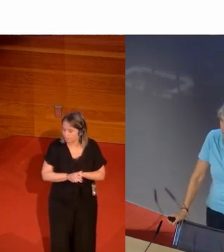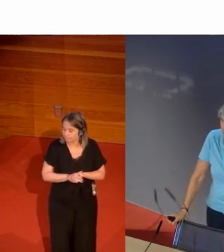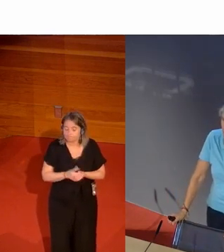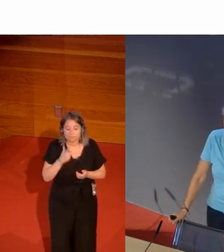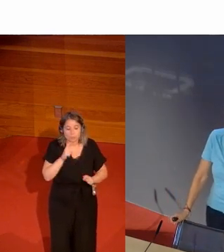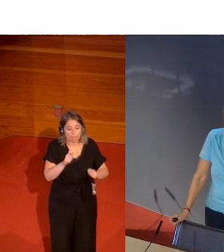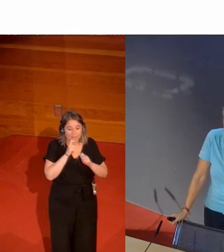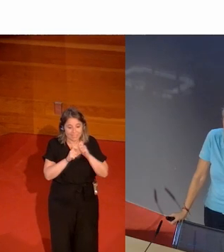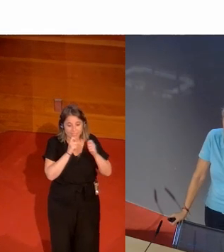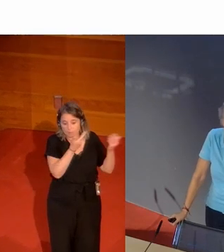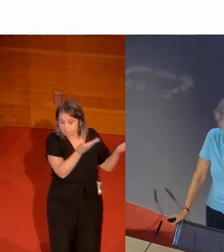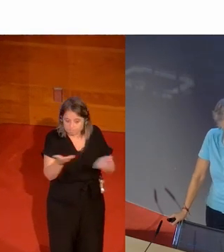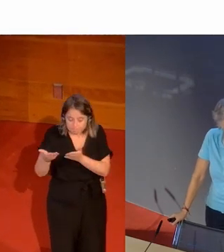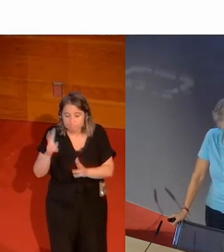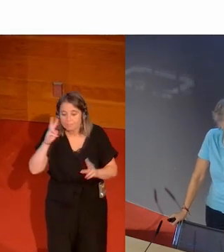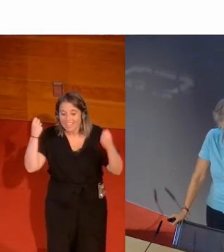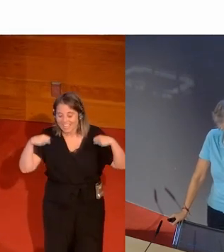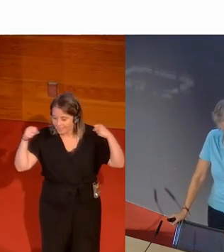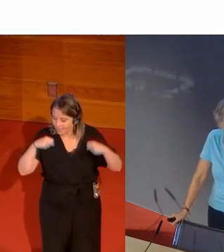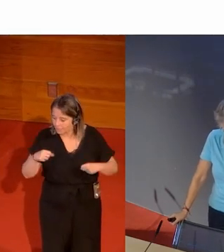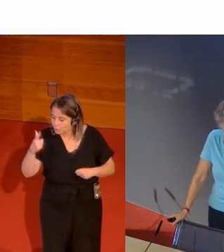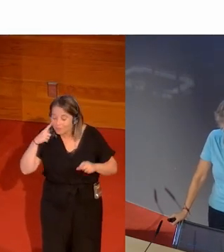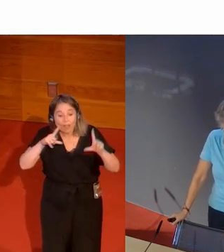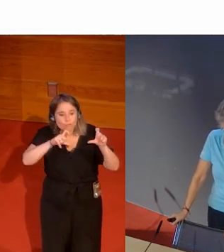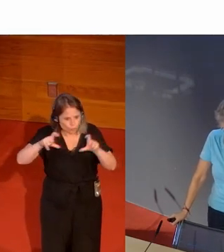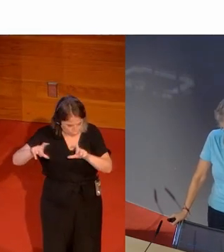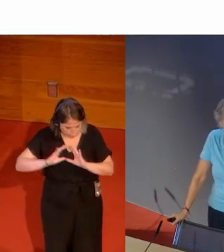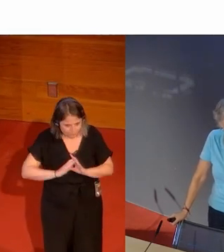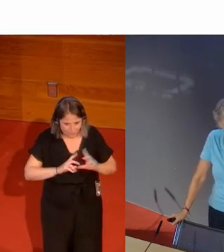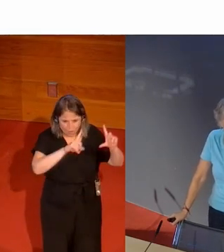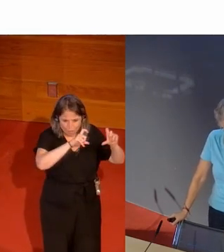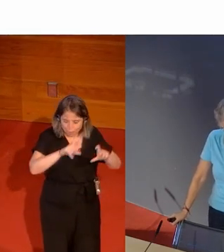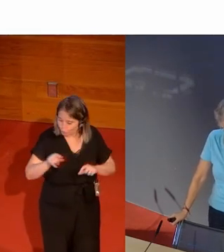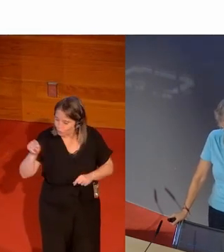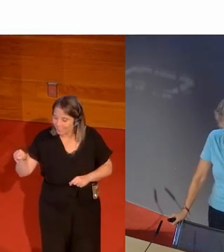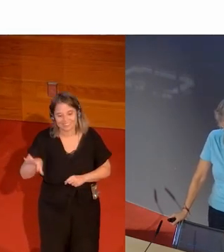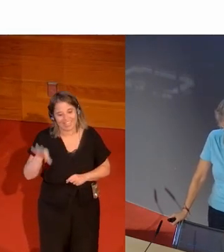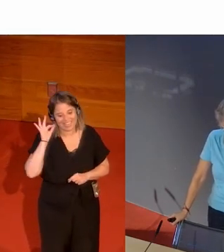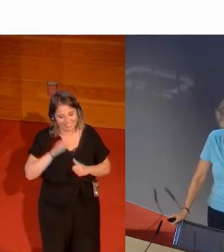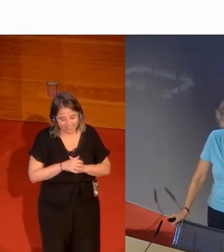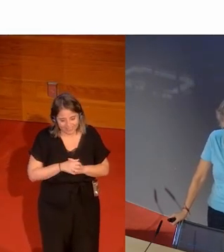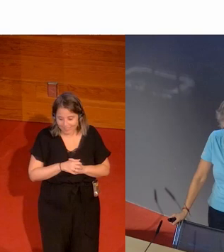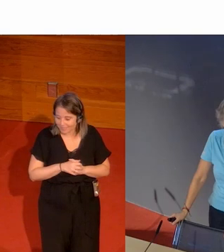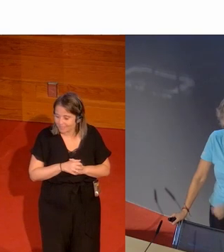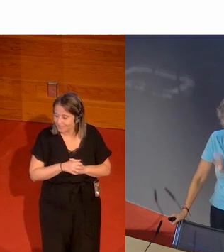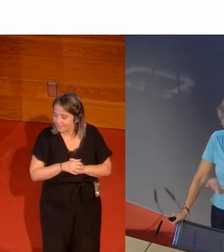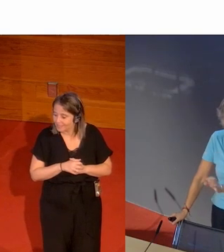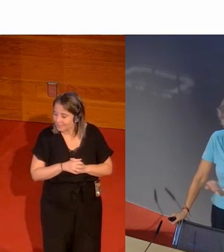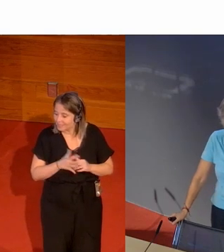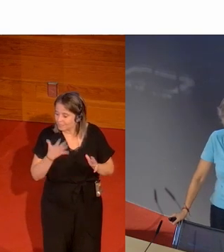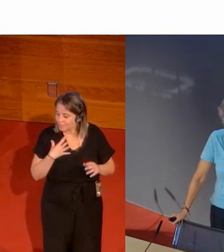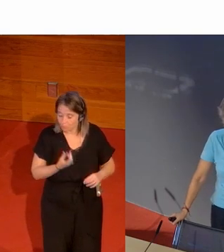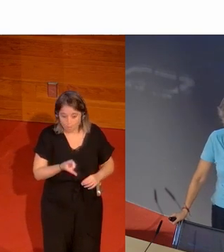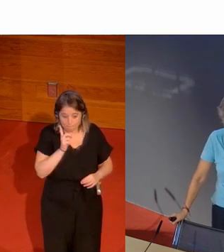permiten a la prensa ir a los entrenamientos y oye mira que hacen fotos han tenido que coger esta en donde el efecto éptico hace que